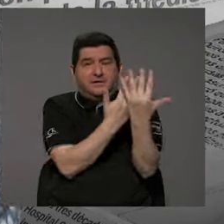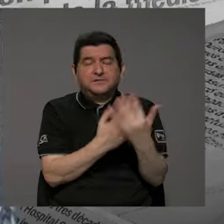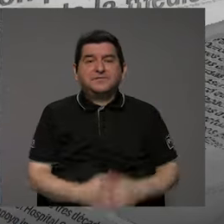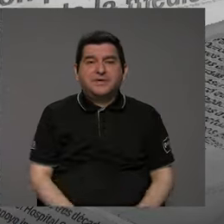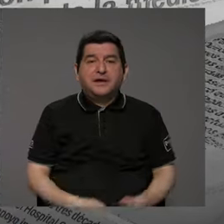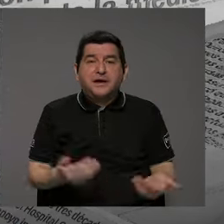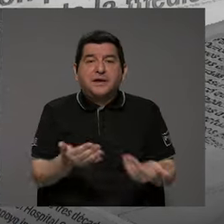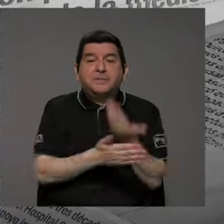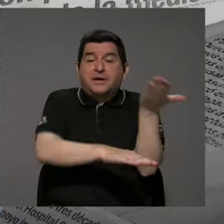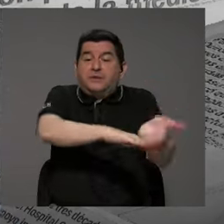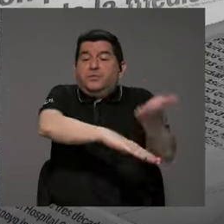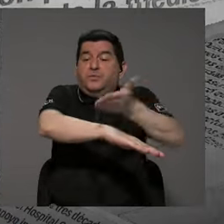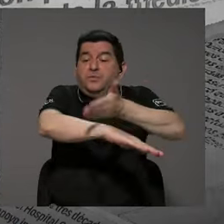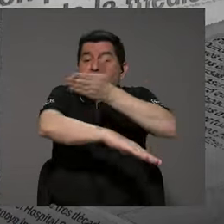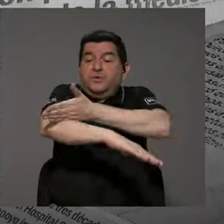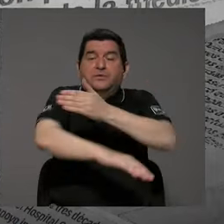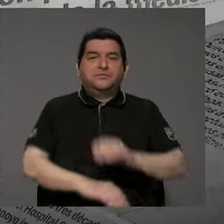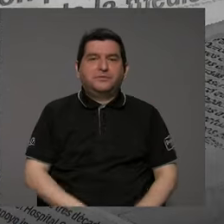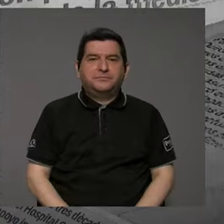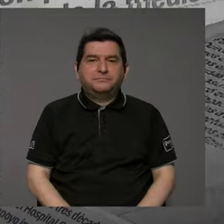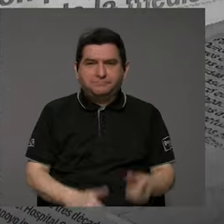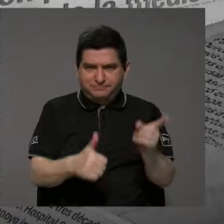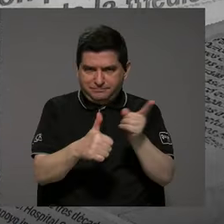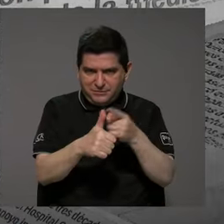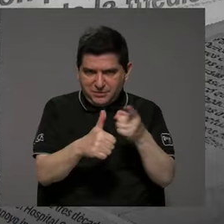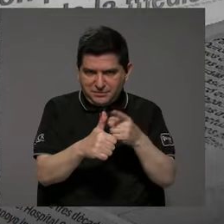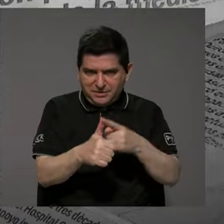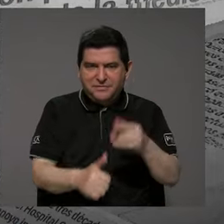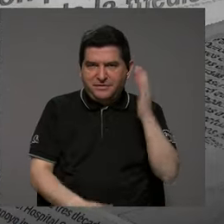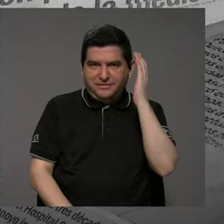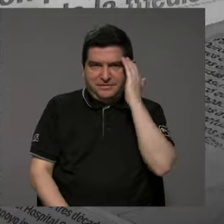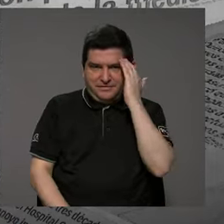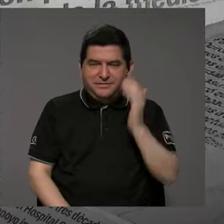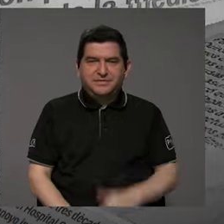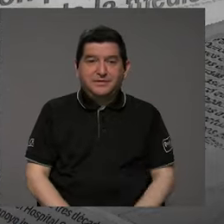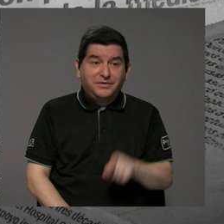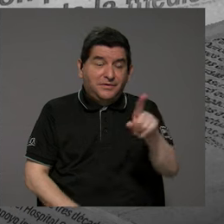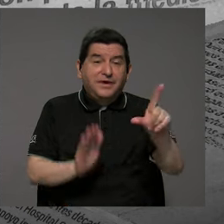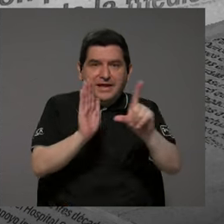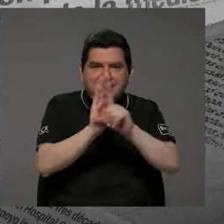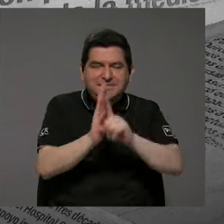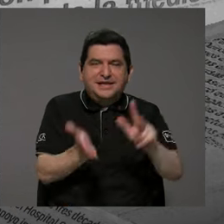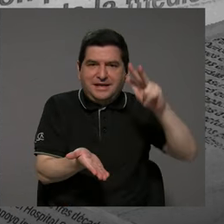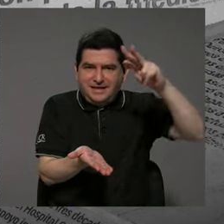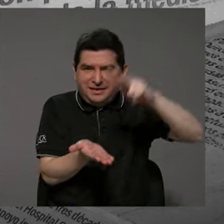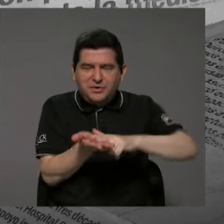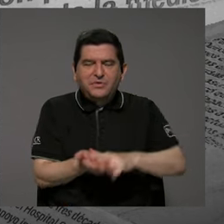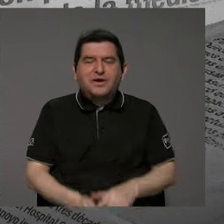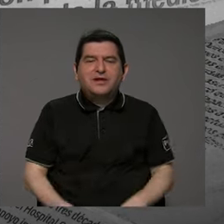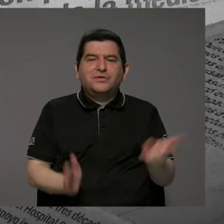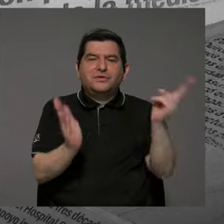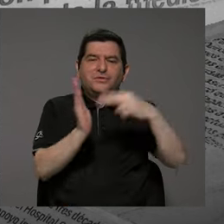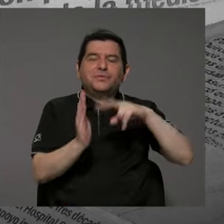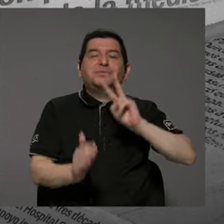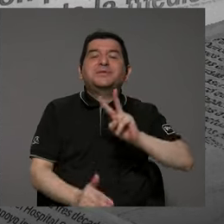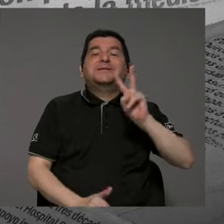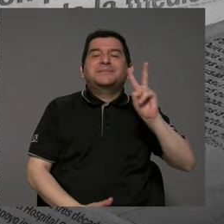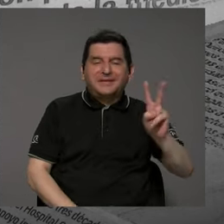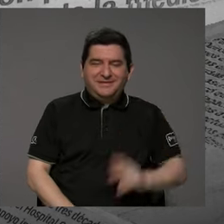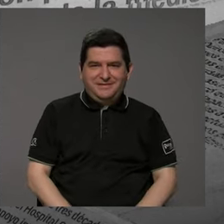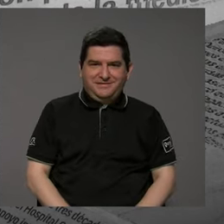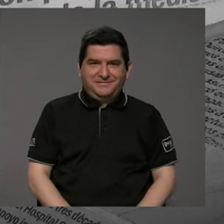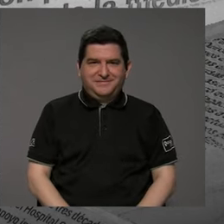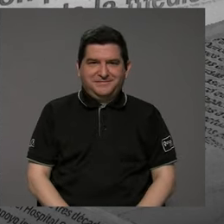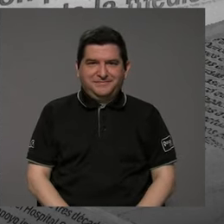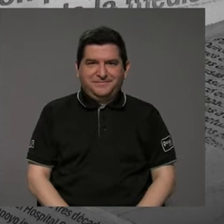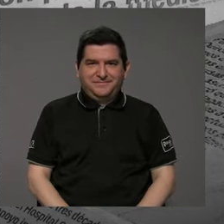nuevos saltos. Bueno, lo primero que tenemos que tener en cuenta es que esta ley fue aprobada en el 2022, ¿verdad?, en junio del